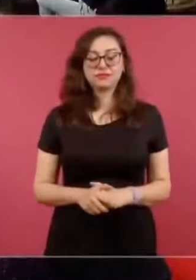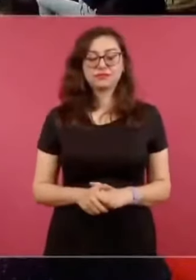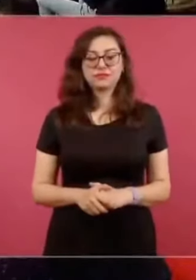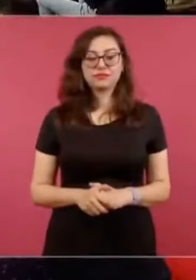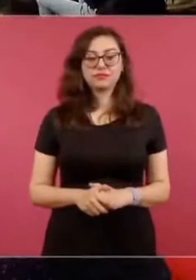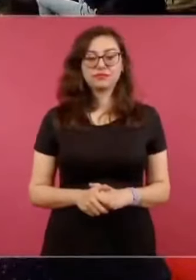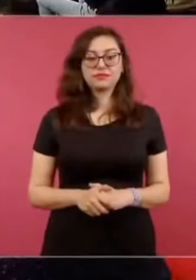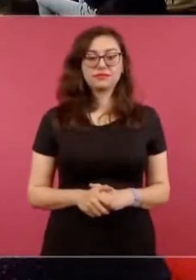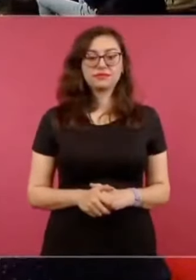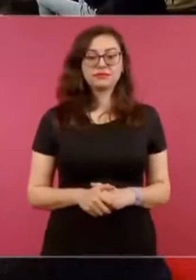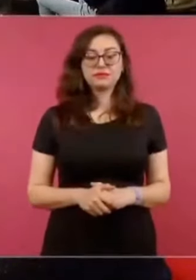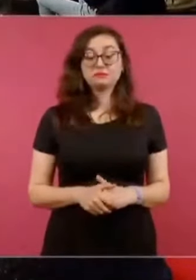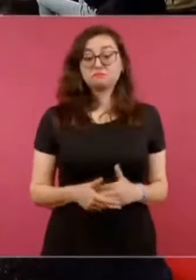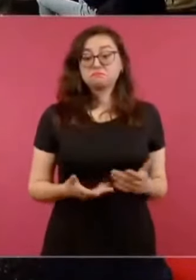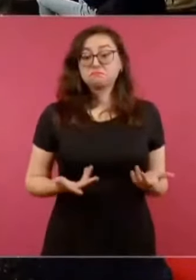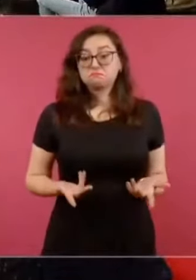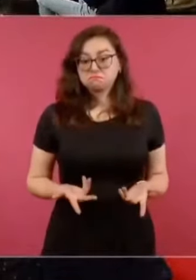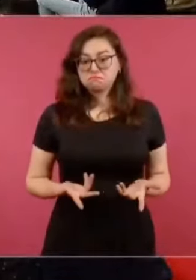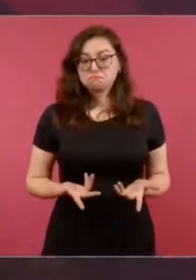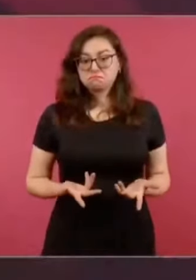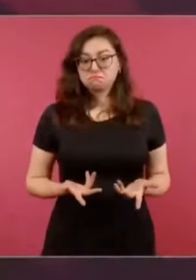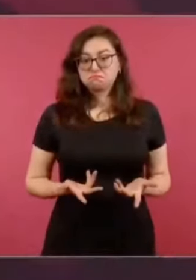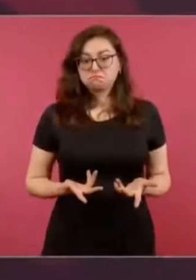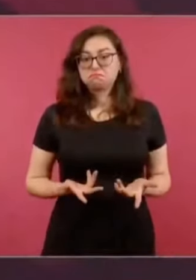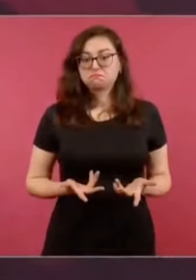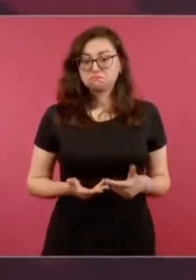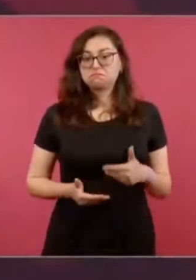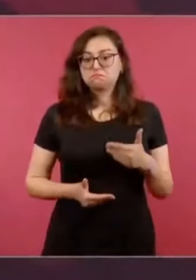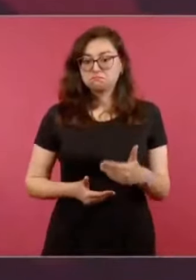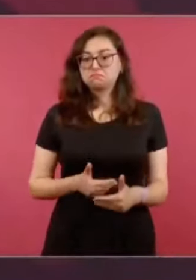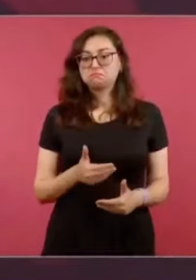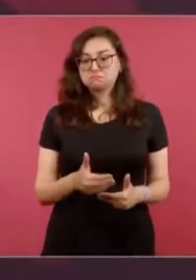Entonces, pues vamos bien. Bien. Bien.